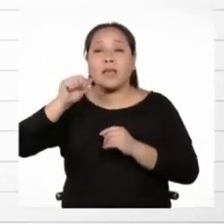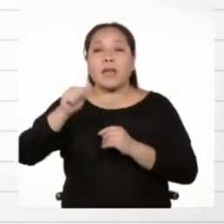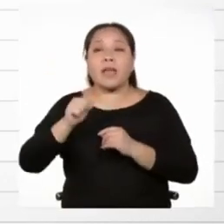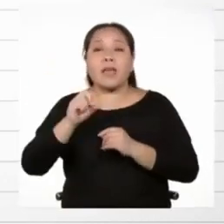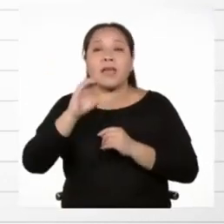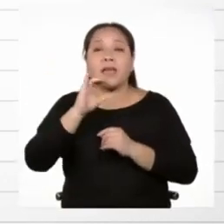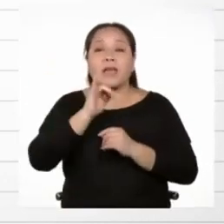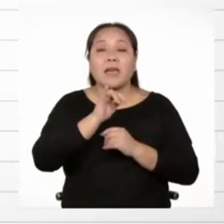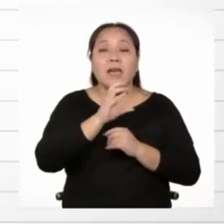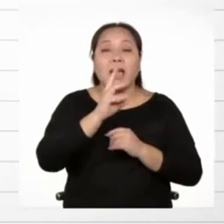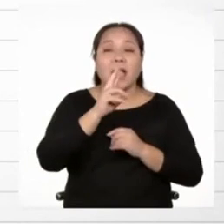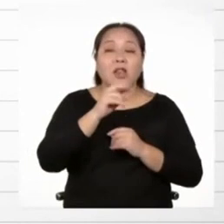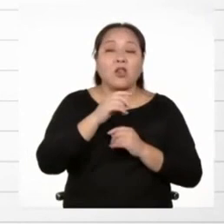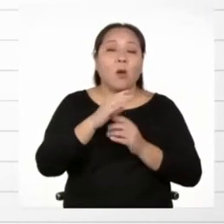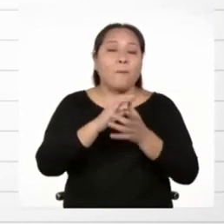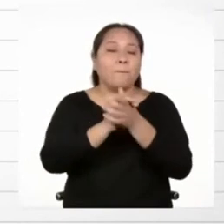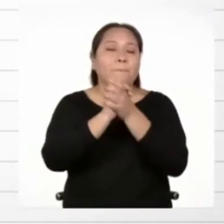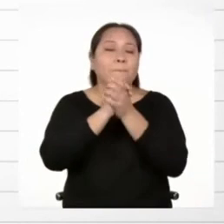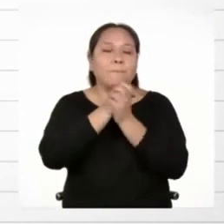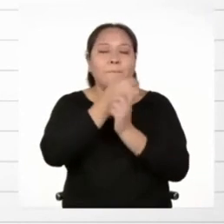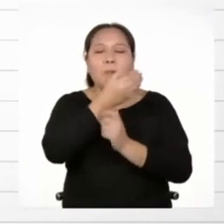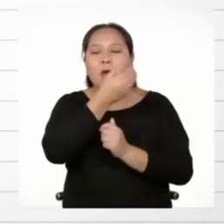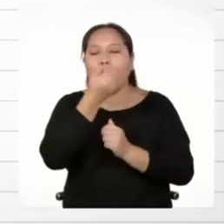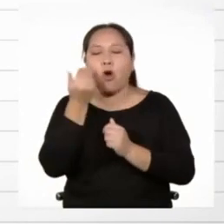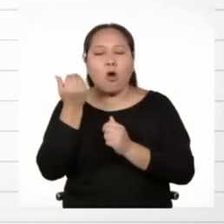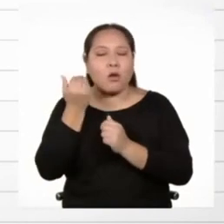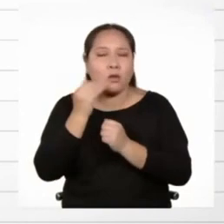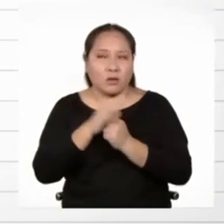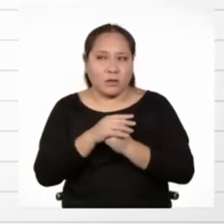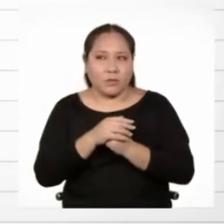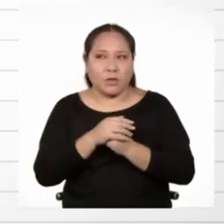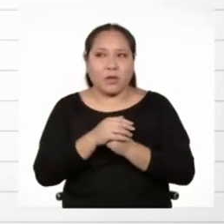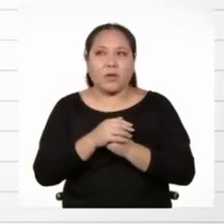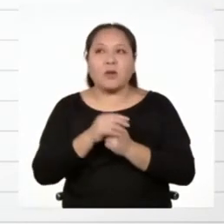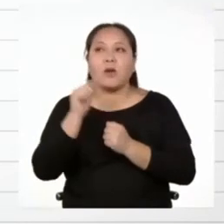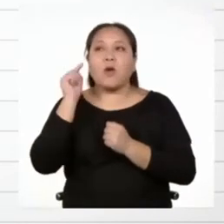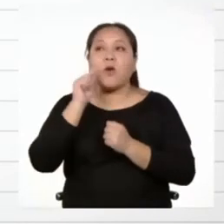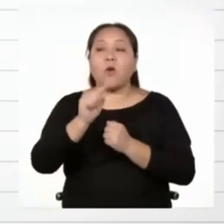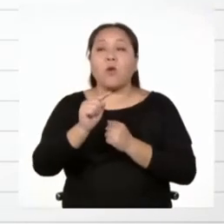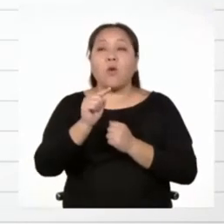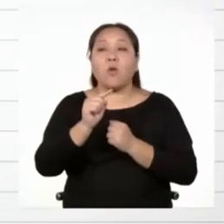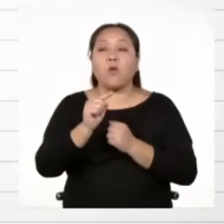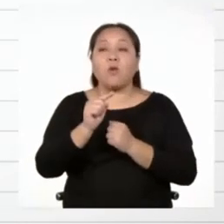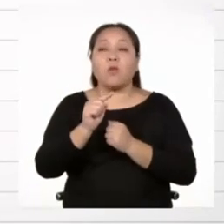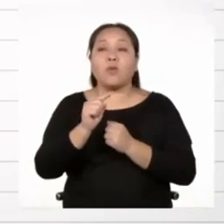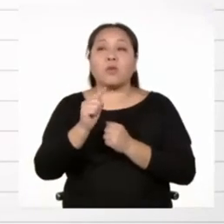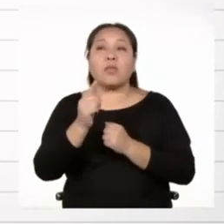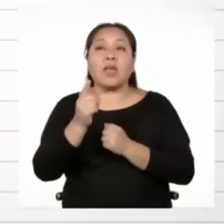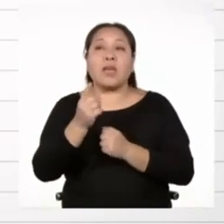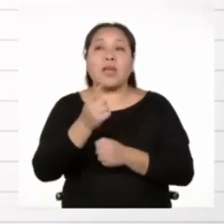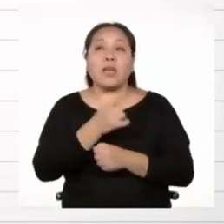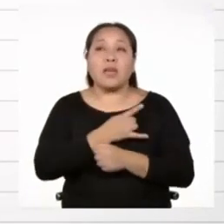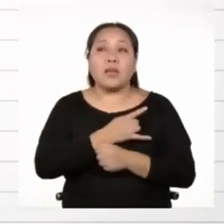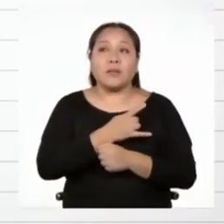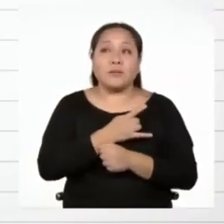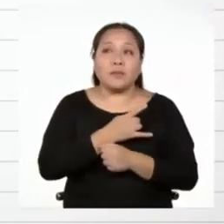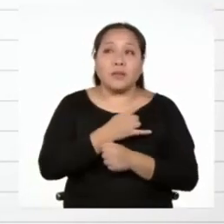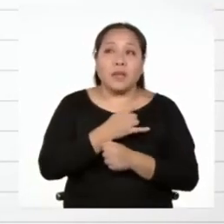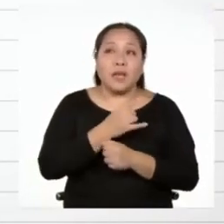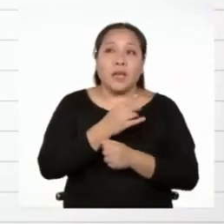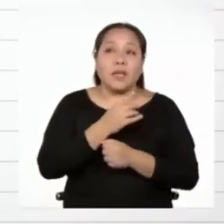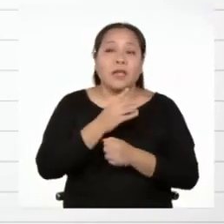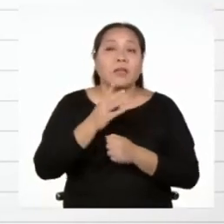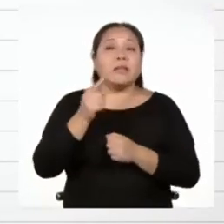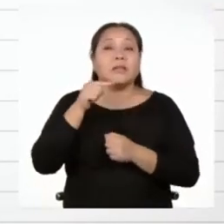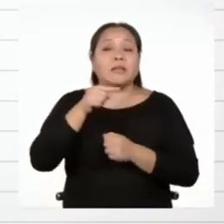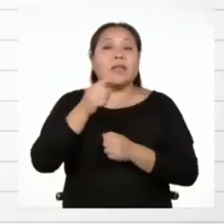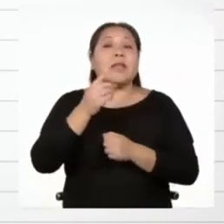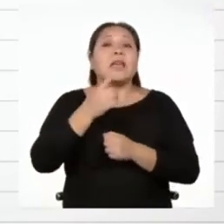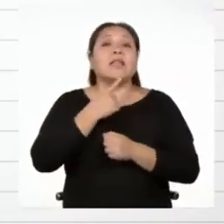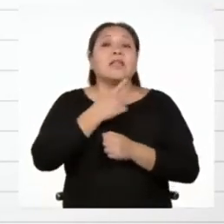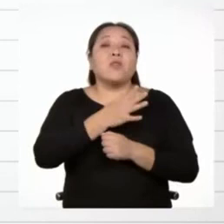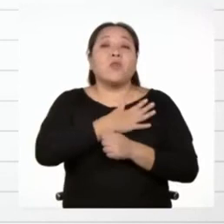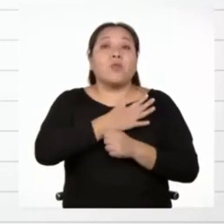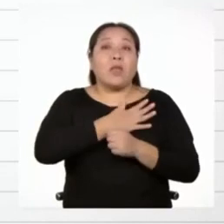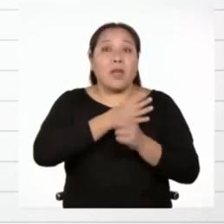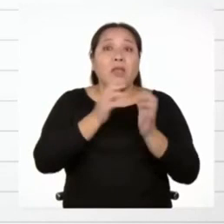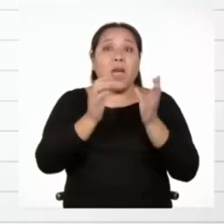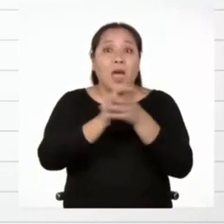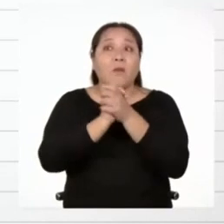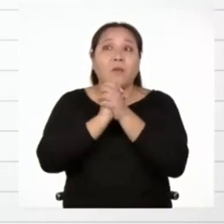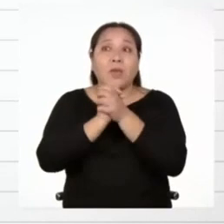mejores amigos de la secundaria. Uno de sus pasatiempos favoritos es encontrarse por las tardes en el parque donde viven.